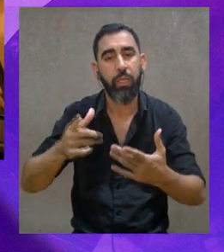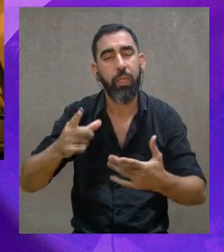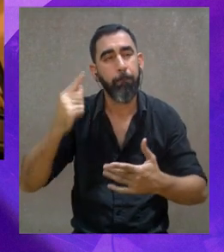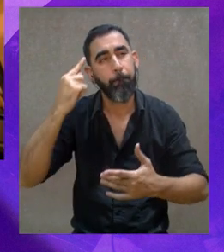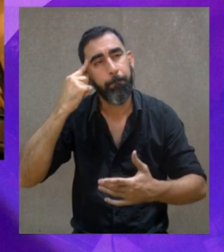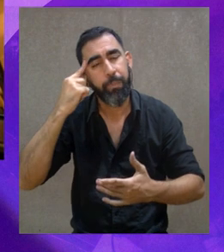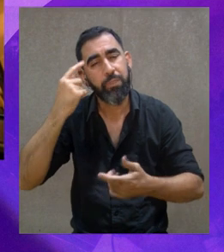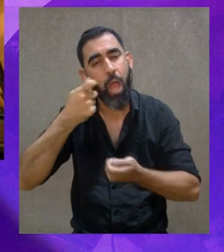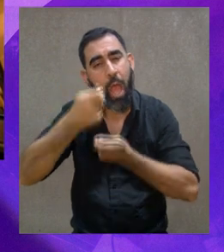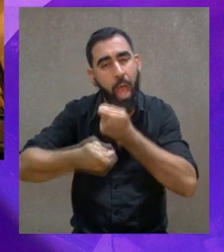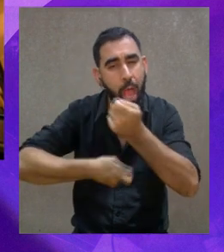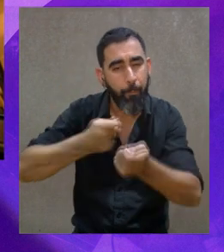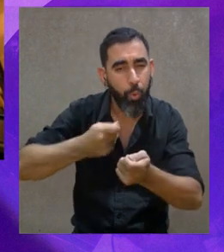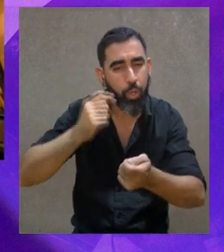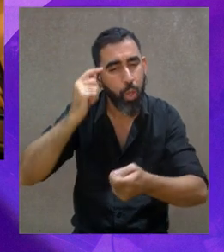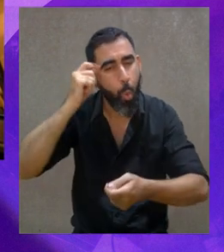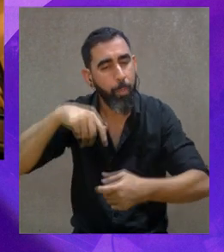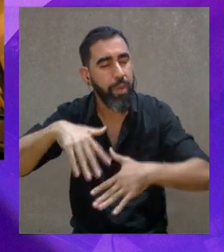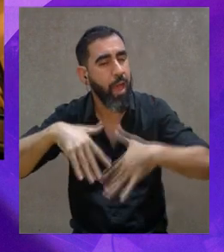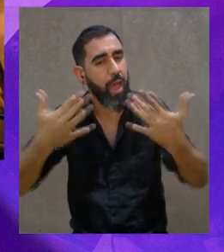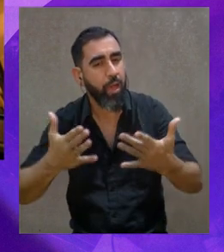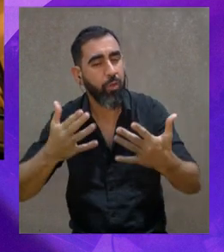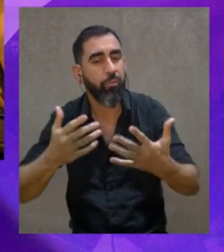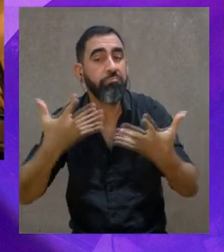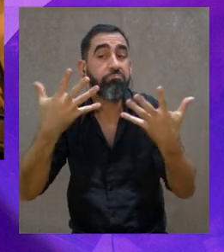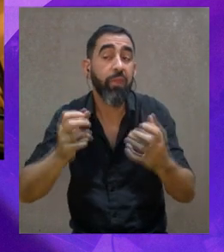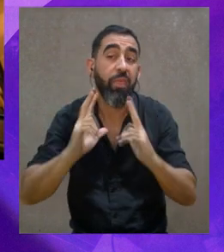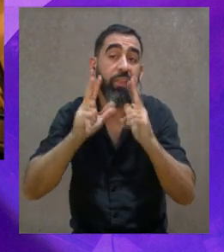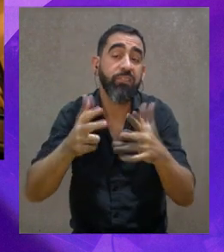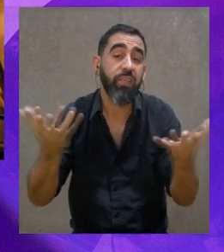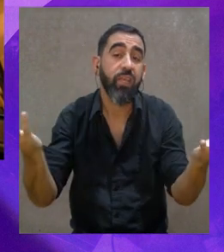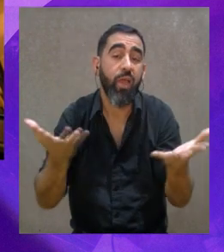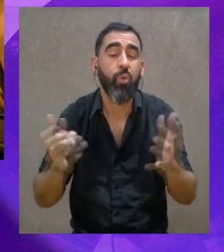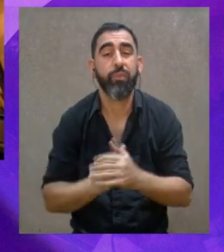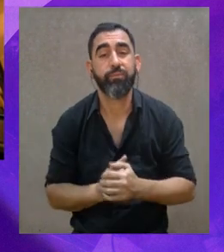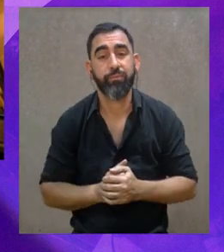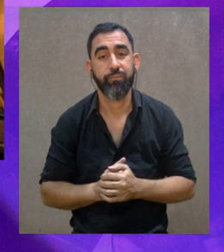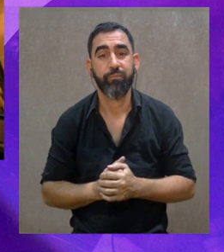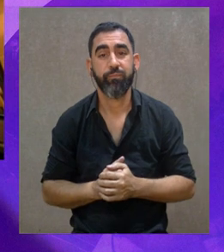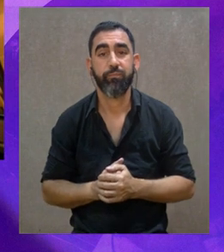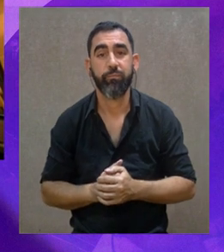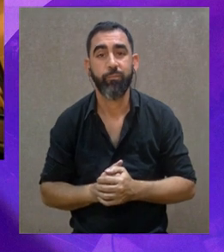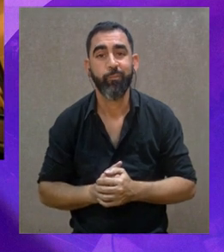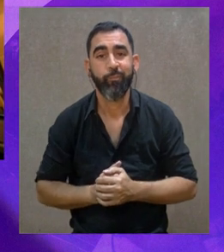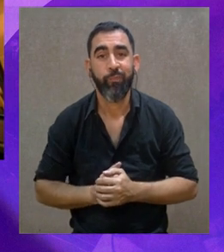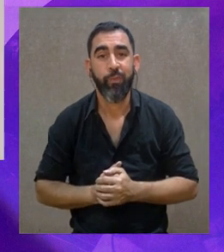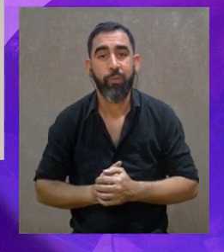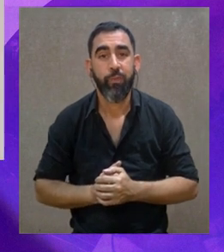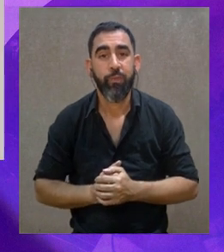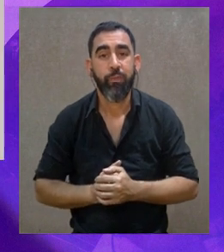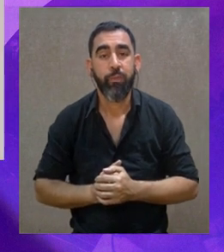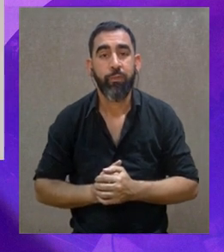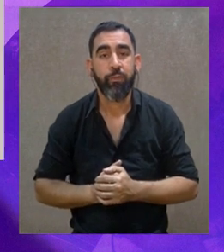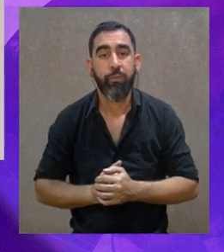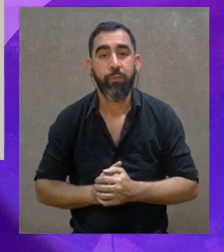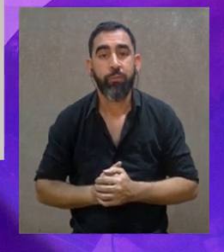la última pregunta. ¿Qué reflexión o aporte o comentario quieren dejar en este espacio? Claudia. Yo